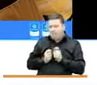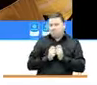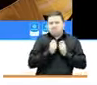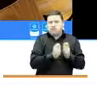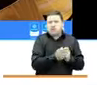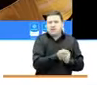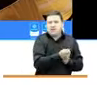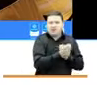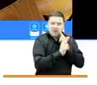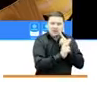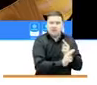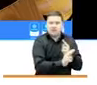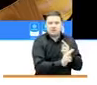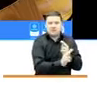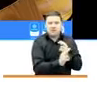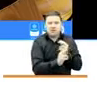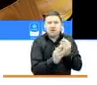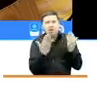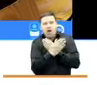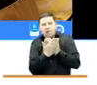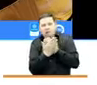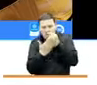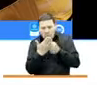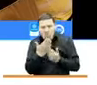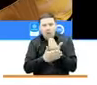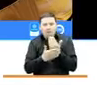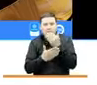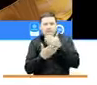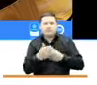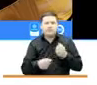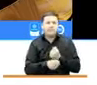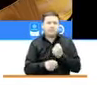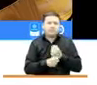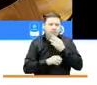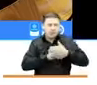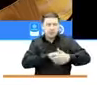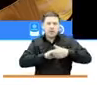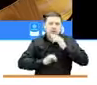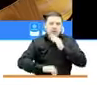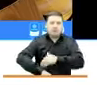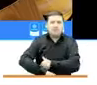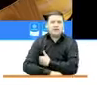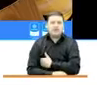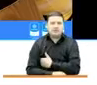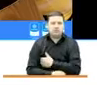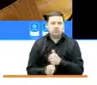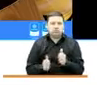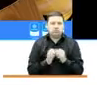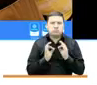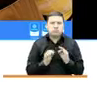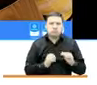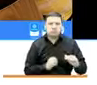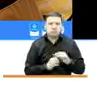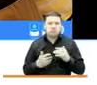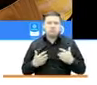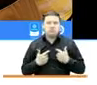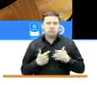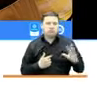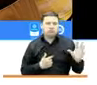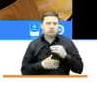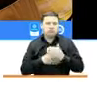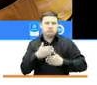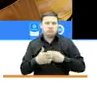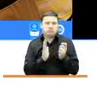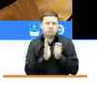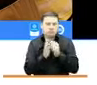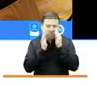registro actualizado sin novedades y que se ha venido trabajando de la mano con el Ministerio Público para garantizarle a las víctimas todo el proceso